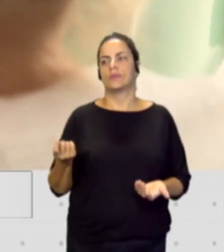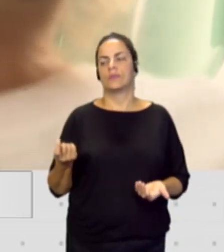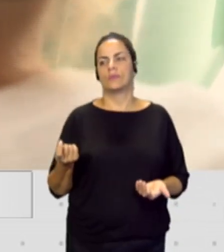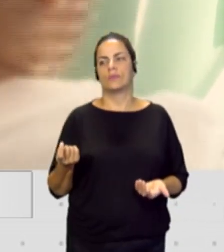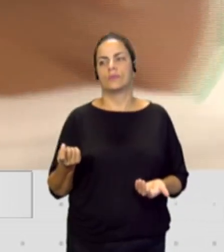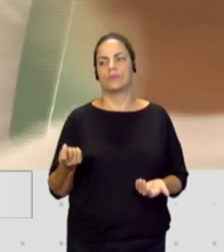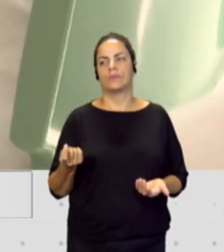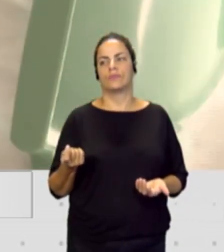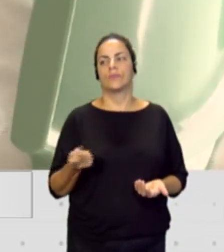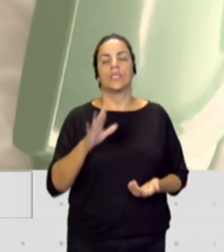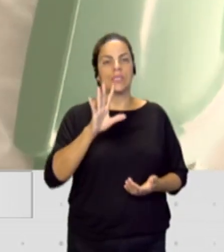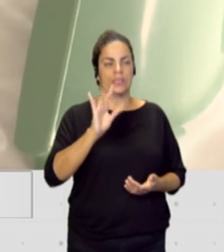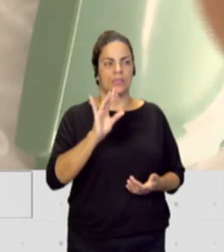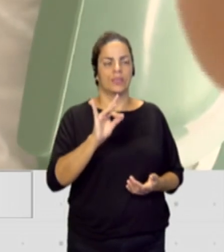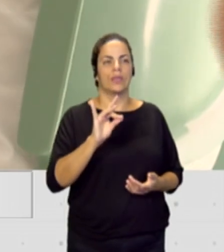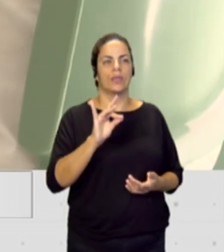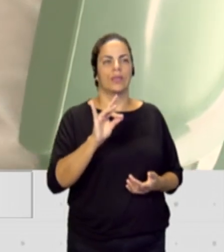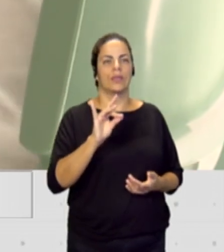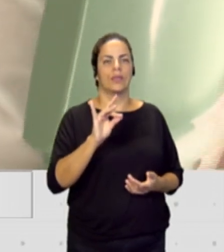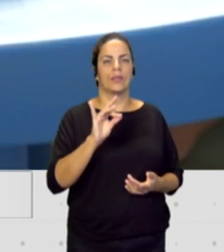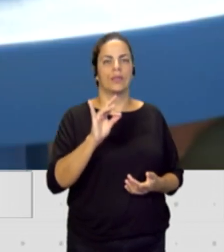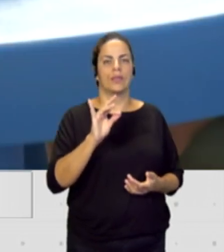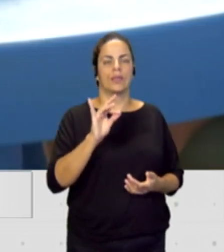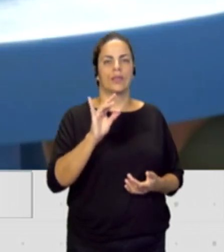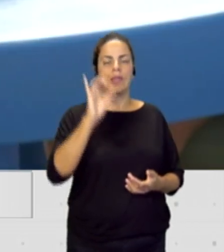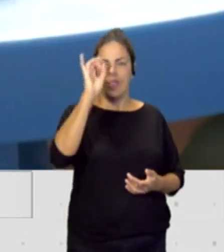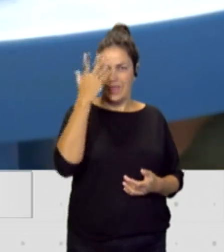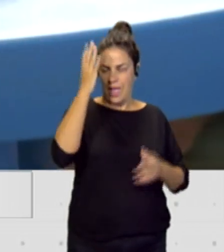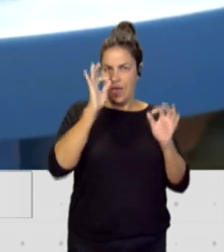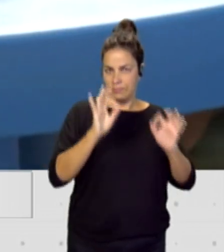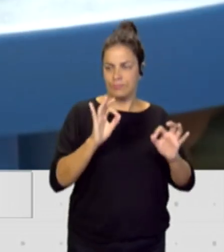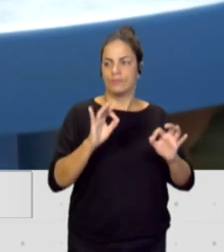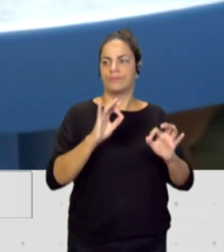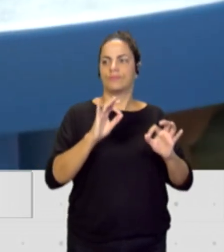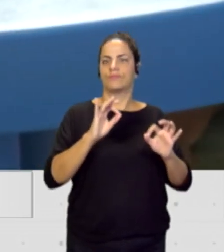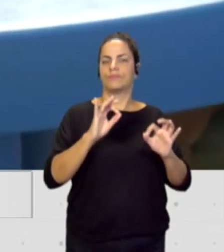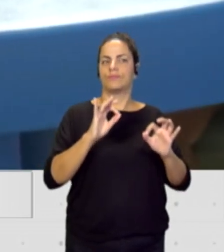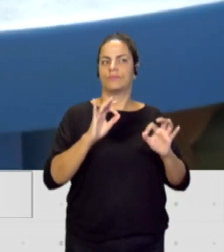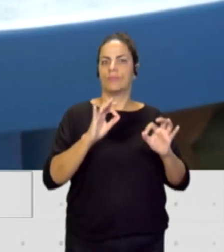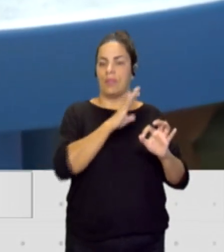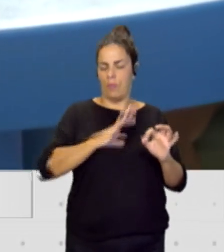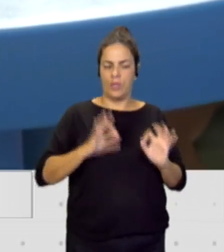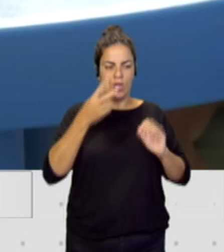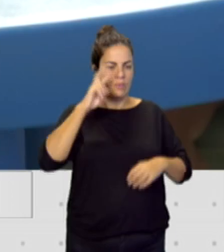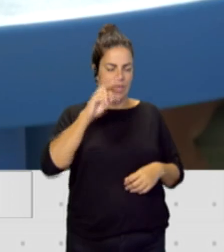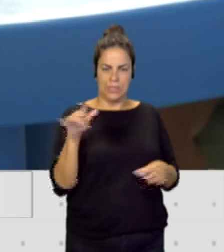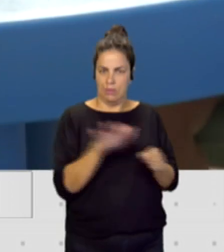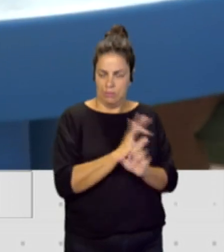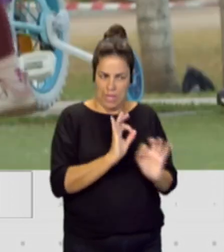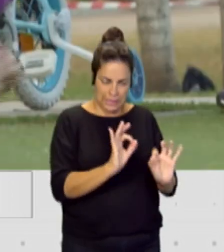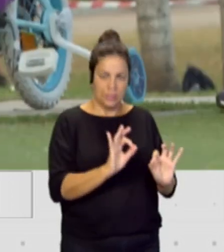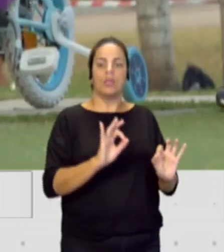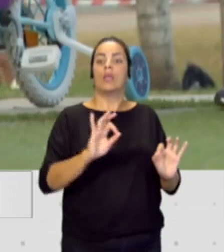hasta diciembre tenemos cubierta esta experiencia y a partir de enero empezaremos a ver